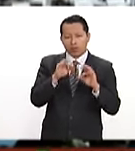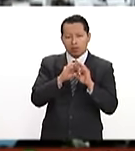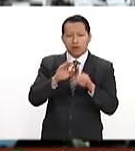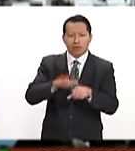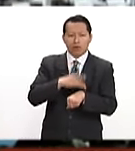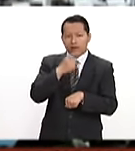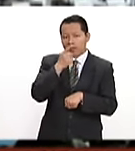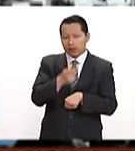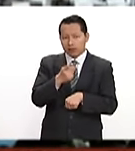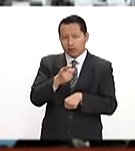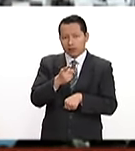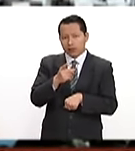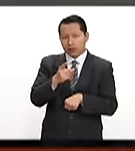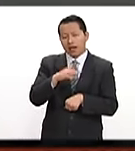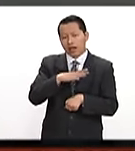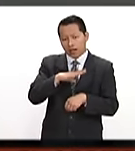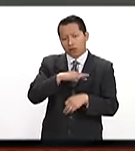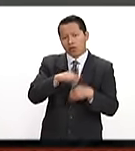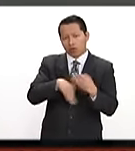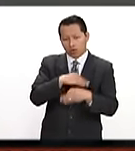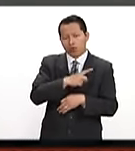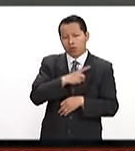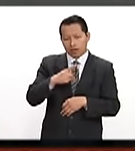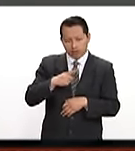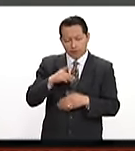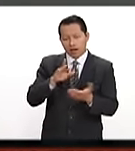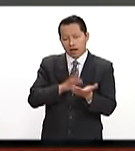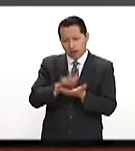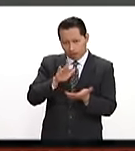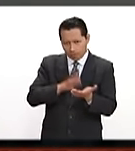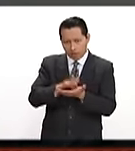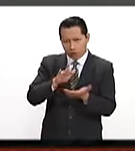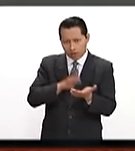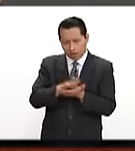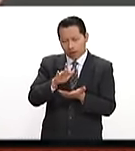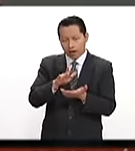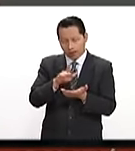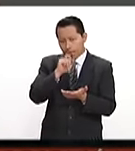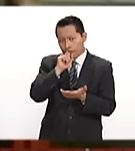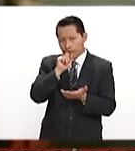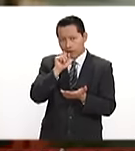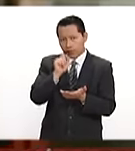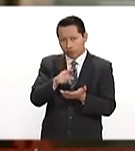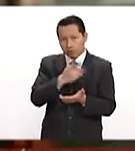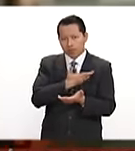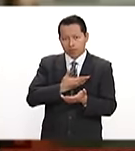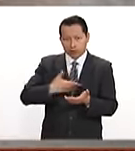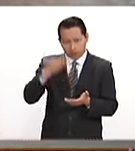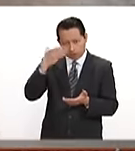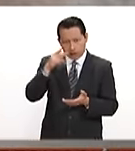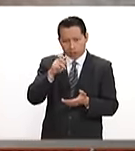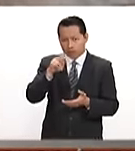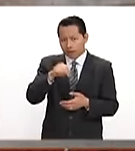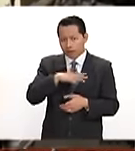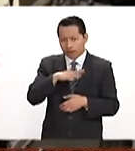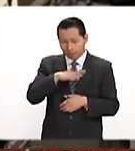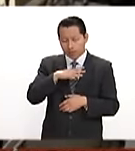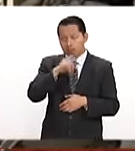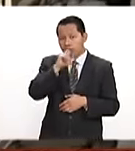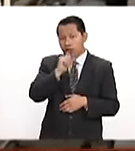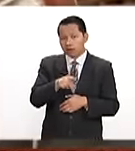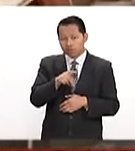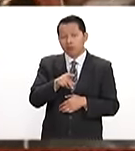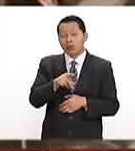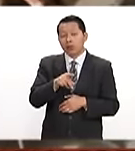que efectivamente todos debemos apoyar al presidente Enrique Peña Nieto. Bueno, el dirigente,